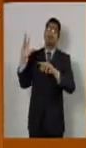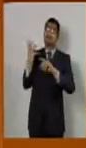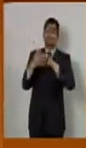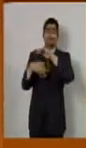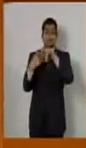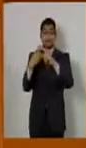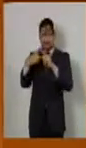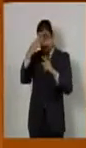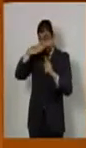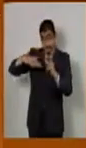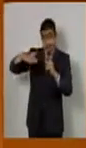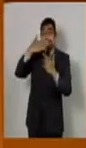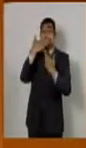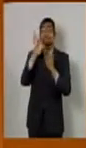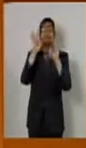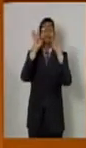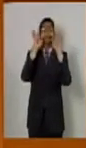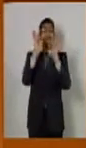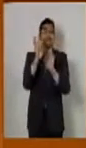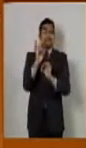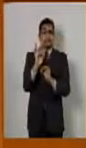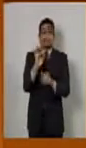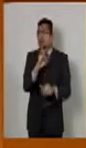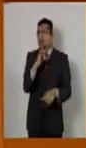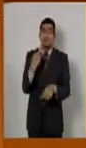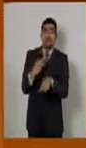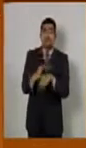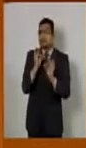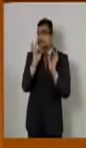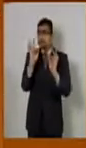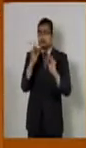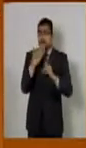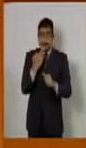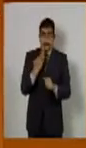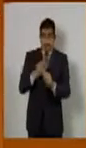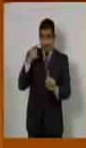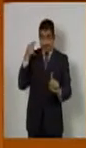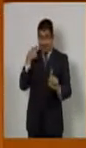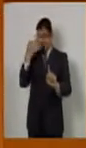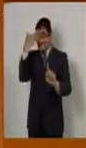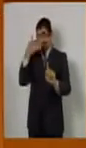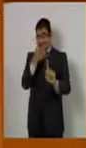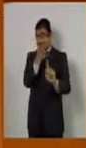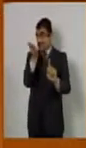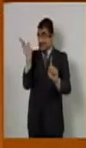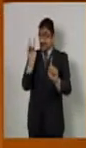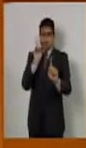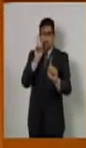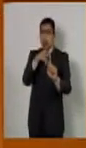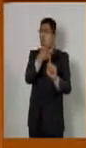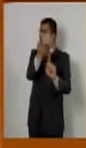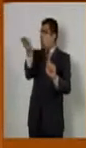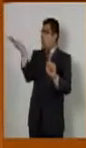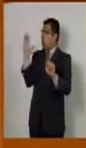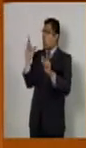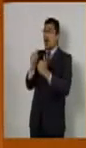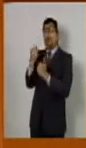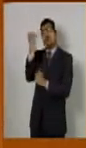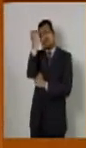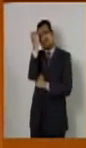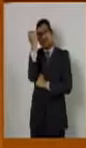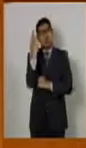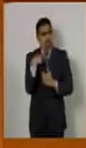sano, dándonos cuenta que sólo de esta manera todos aquellos ideales en los que el hombre